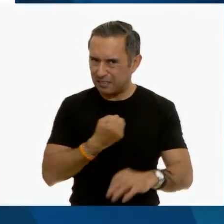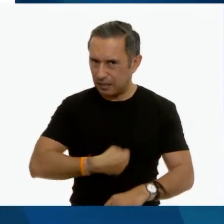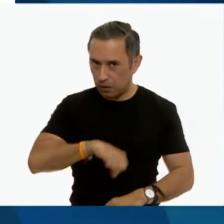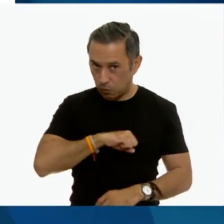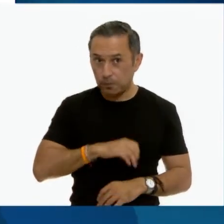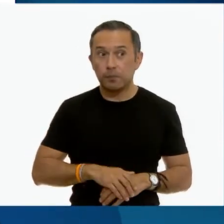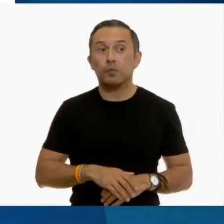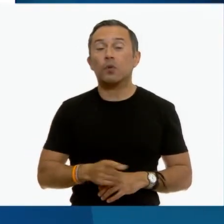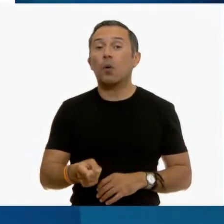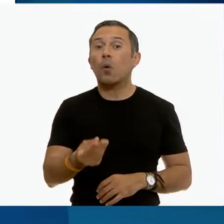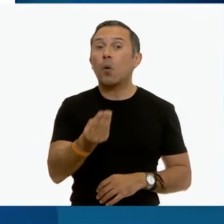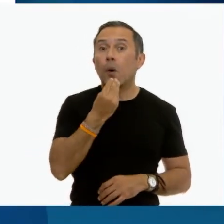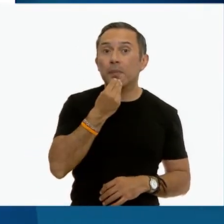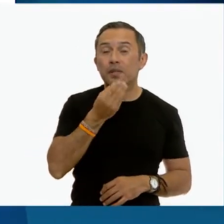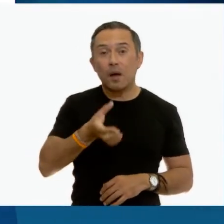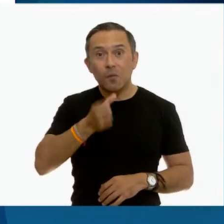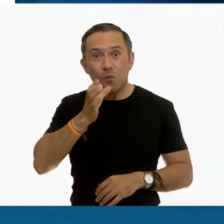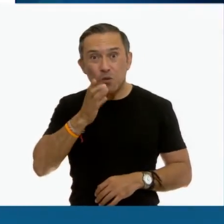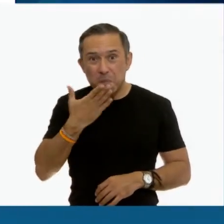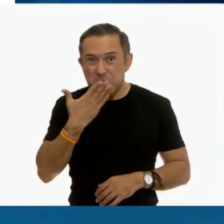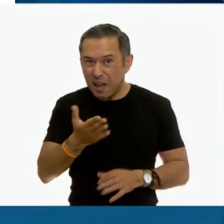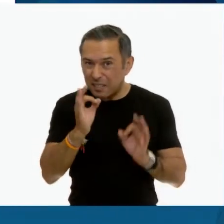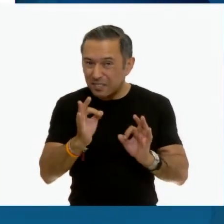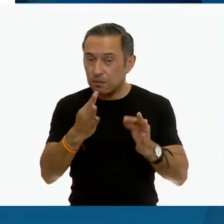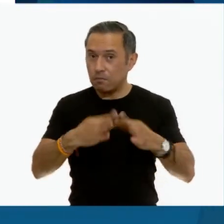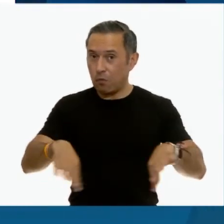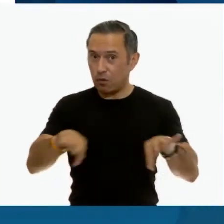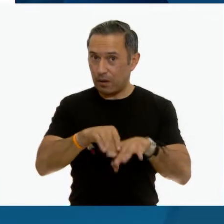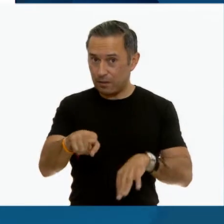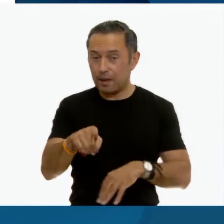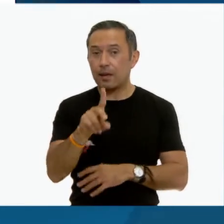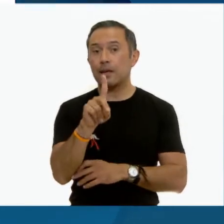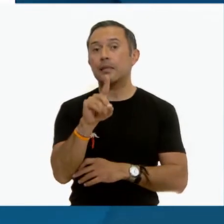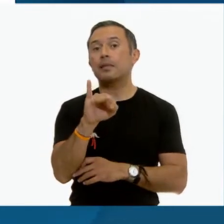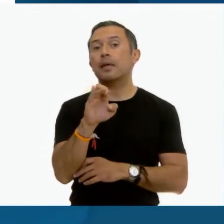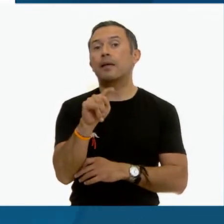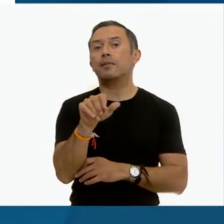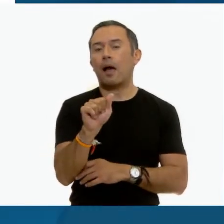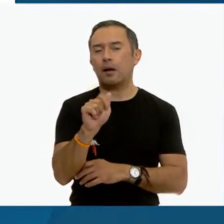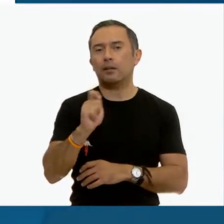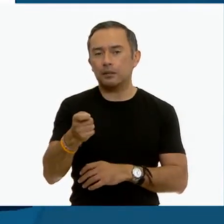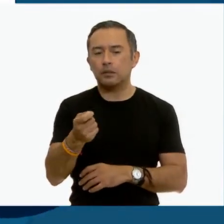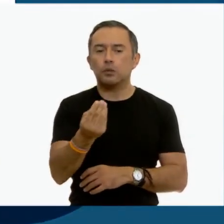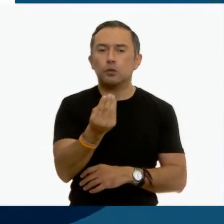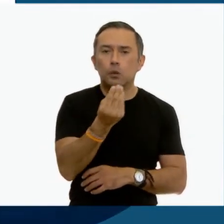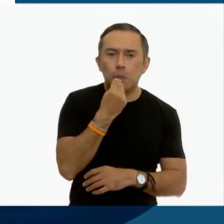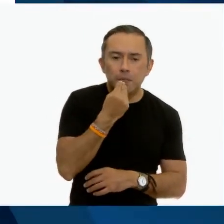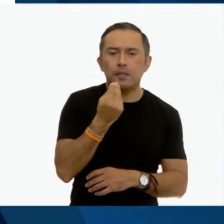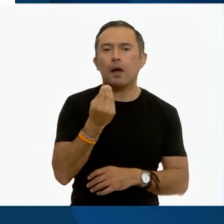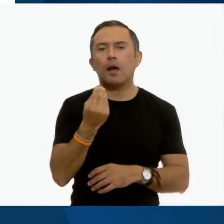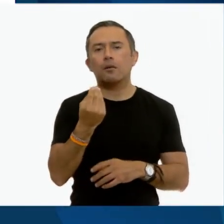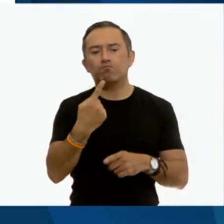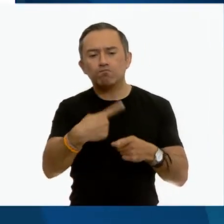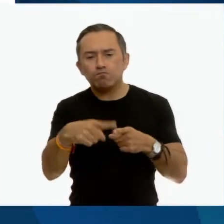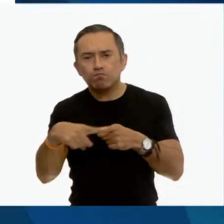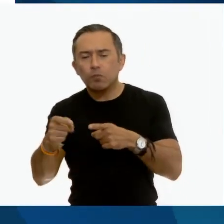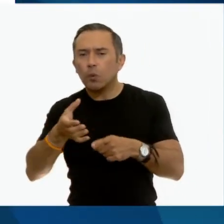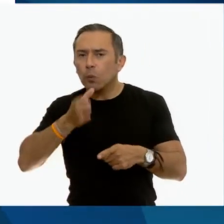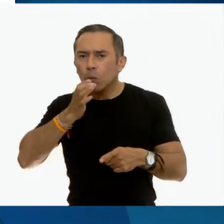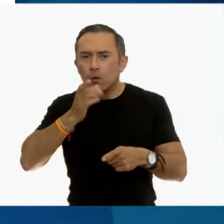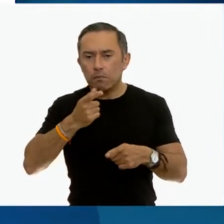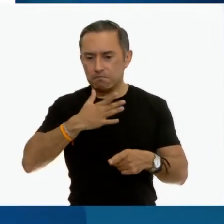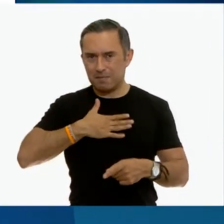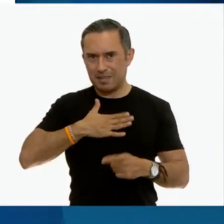recomendadas, es importante practicar una dieta, que es el conjunto de alimentos y platillos presentes en nuestra comunidad